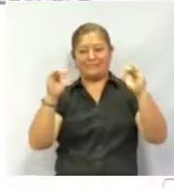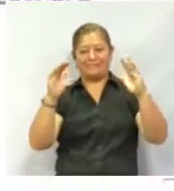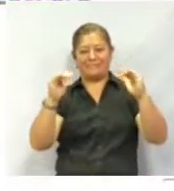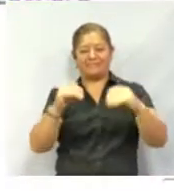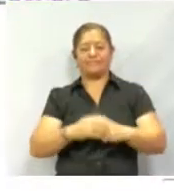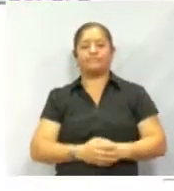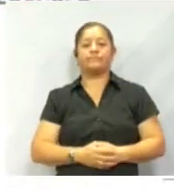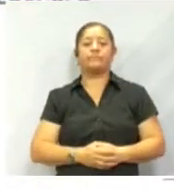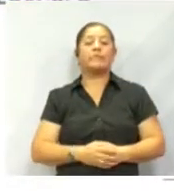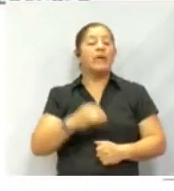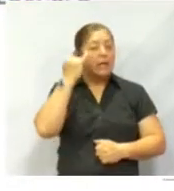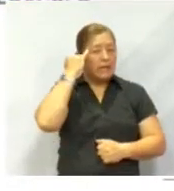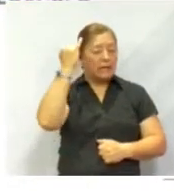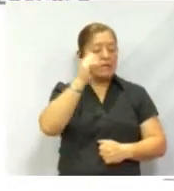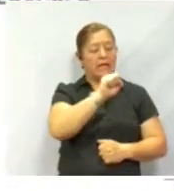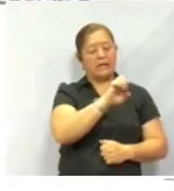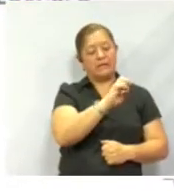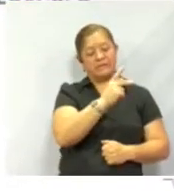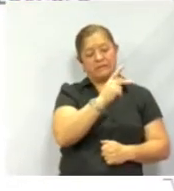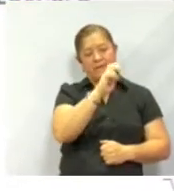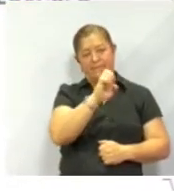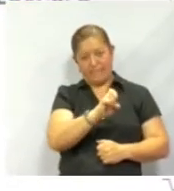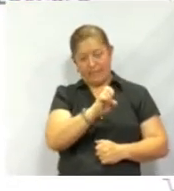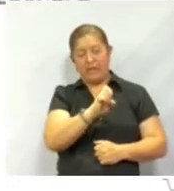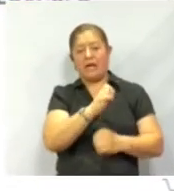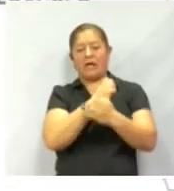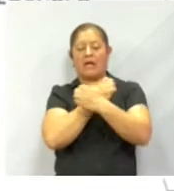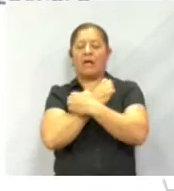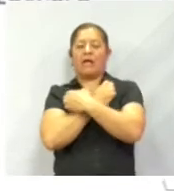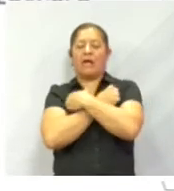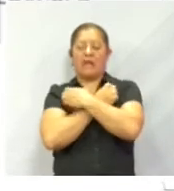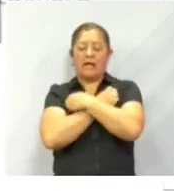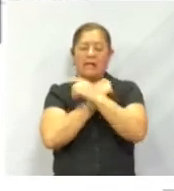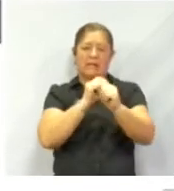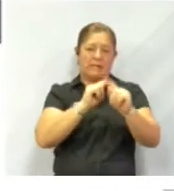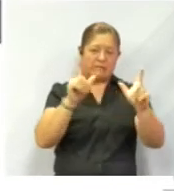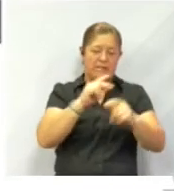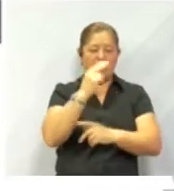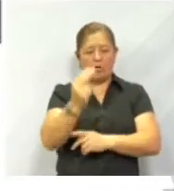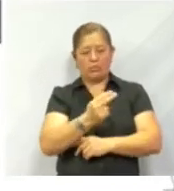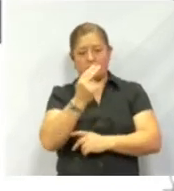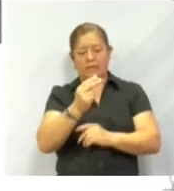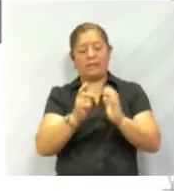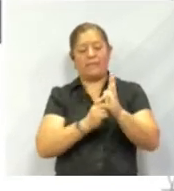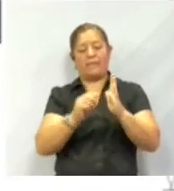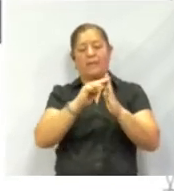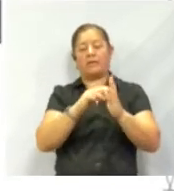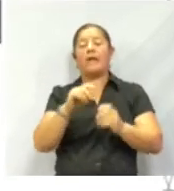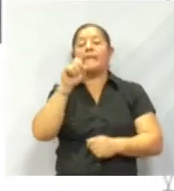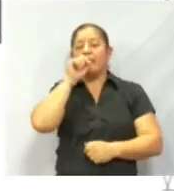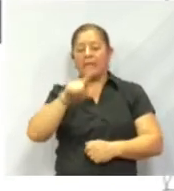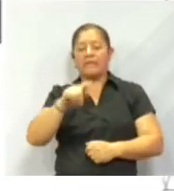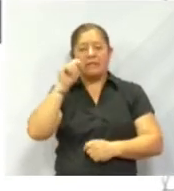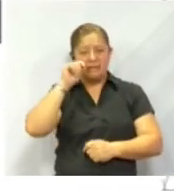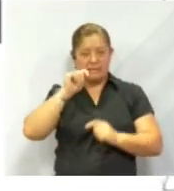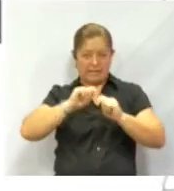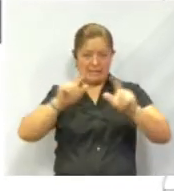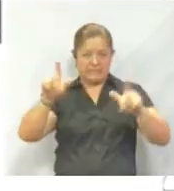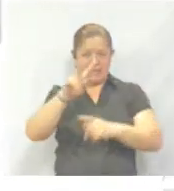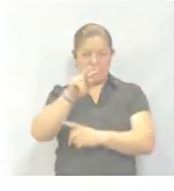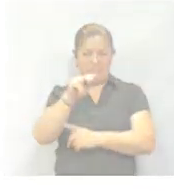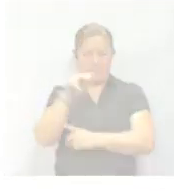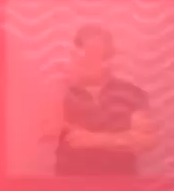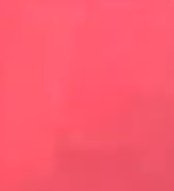Esta es una producción de la Secretaría de Educación Pública de Tlaxcala, USED y de Tlaxcala Televisión.